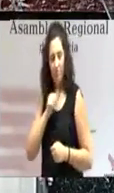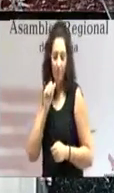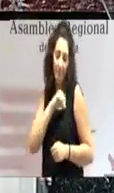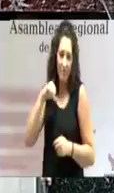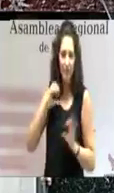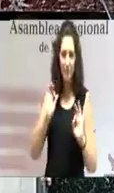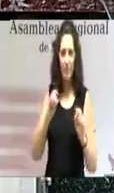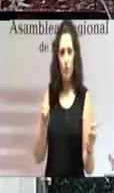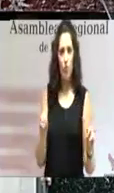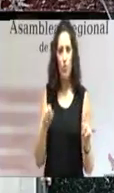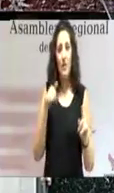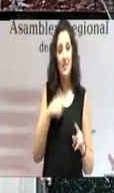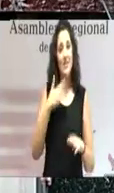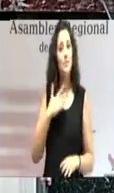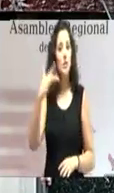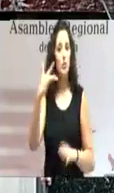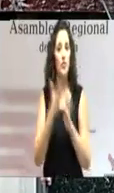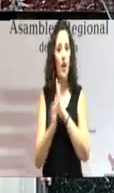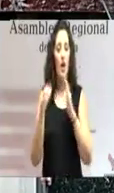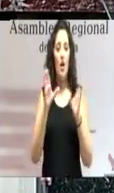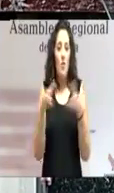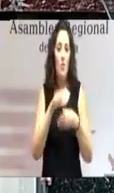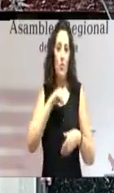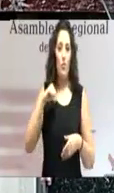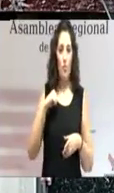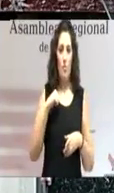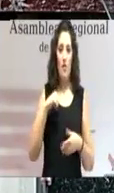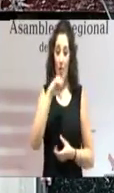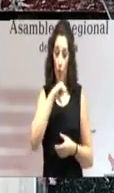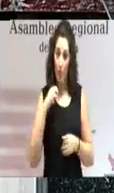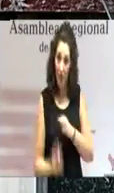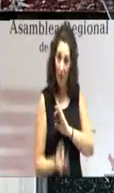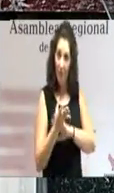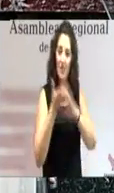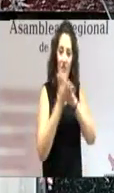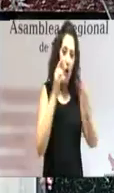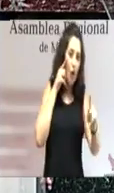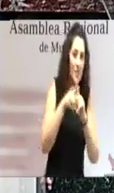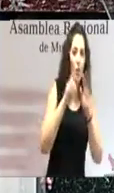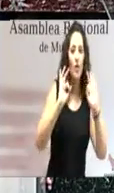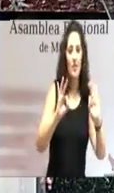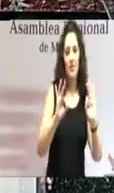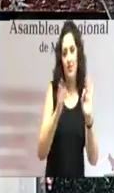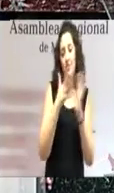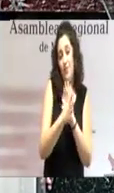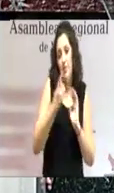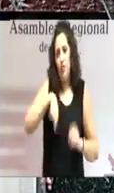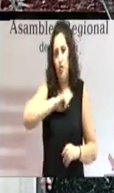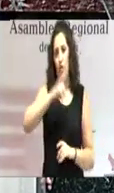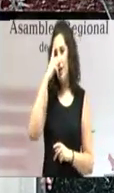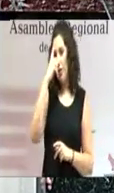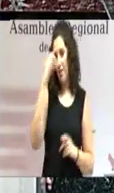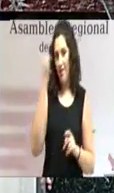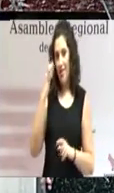espíritu con el que nació nuestra autonomía y que debe llevarnos a recordar que, cada día,